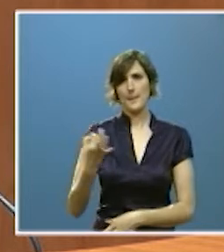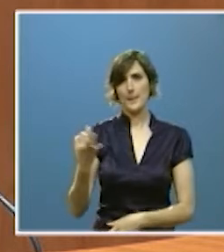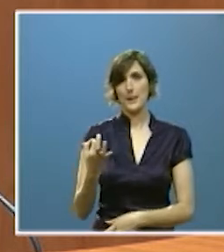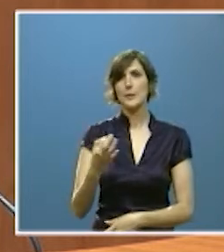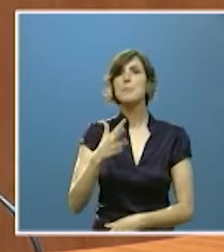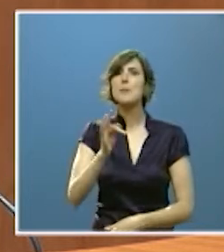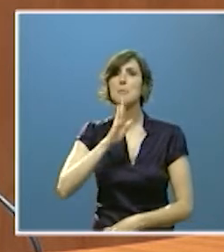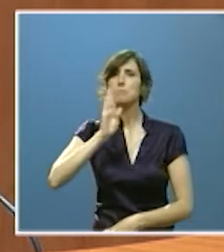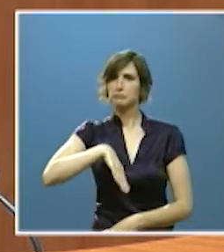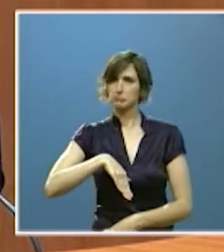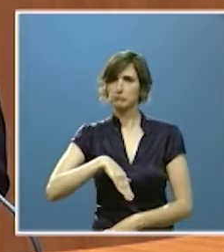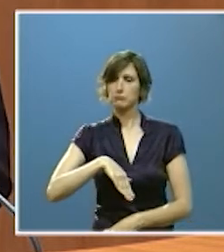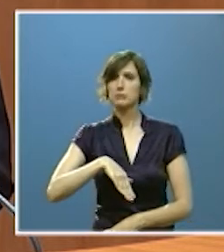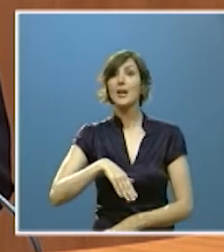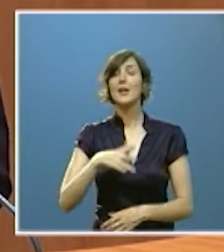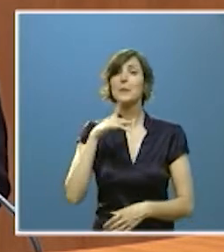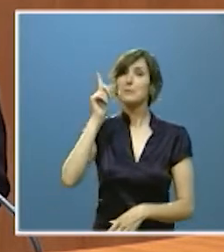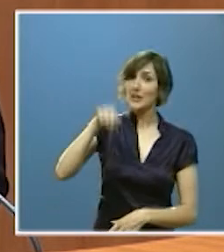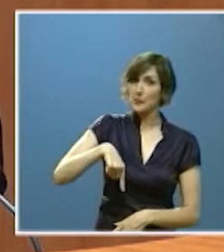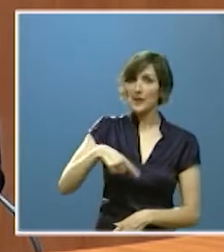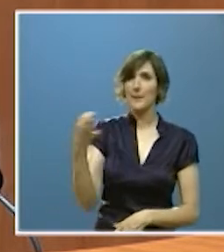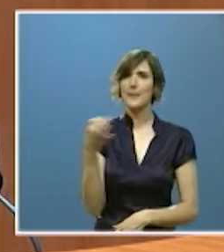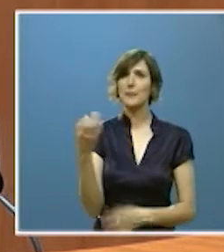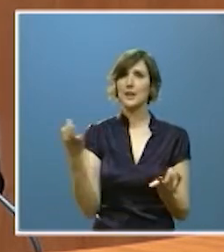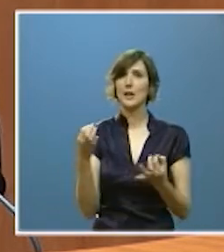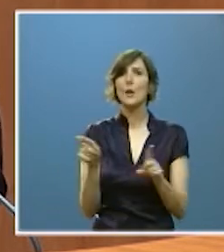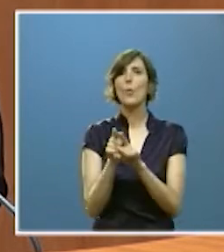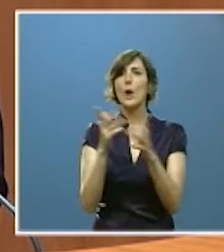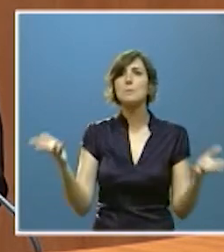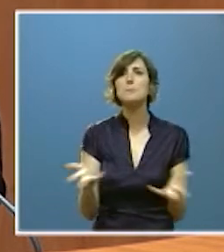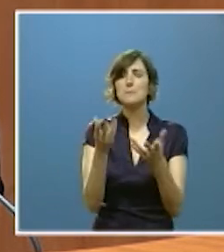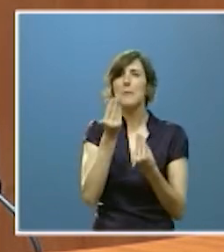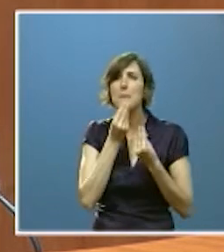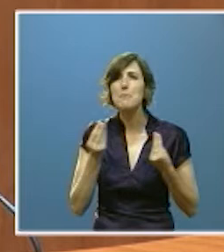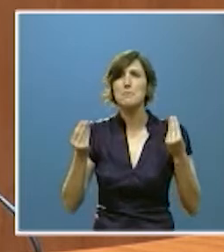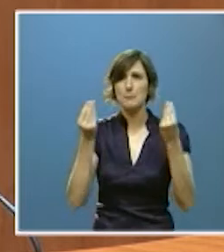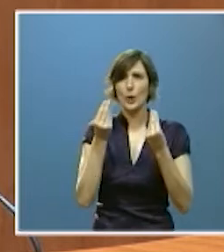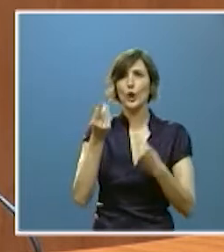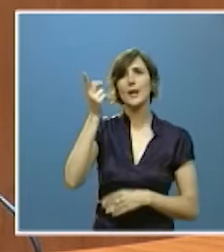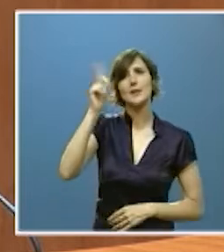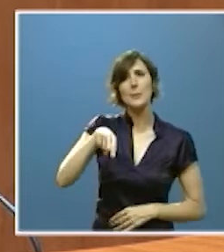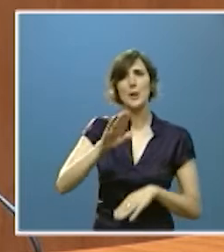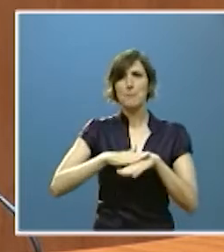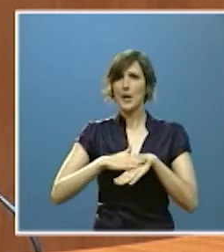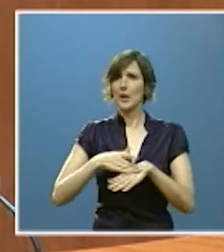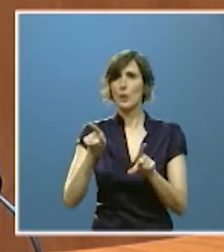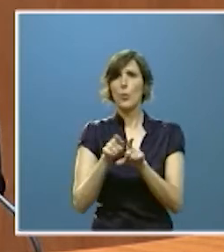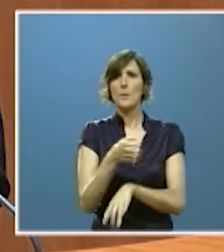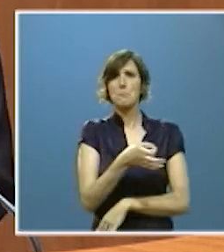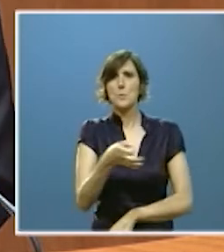acertadas y también que había que enriquecerlas y también que para ser verdaderamente eficaces era